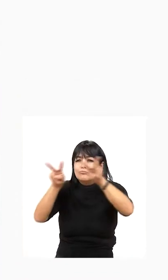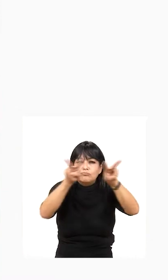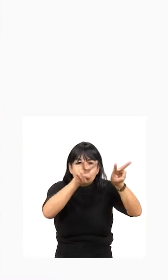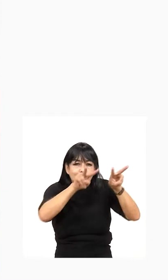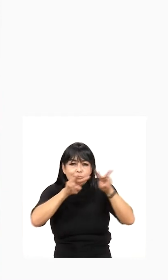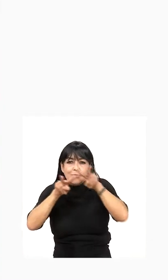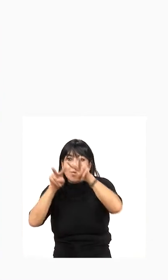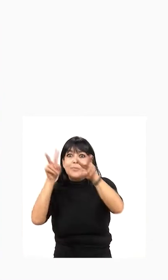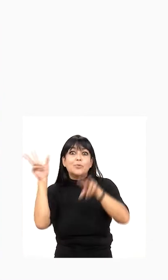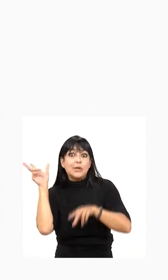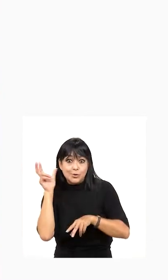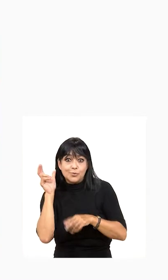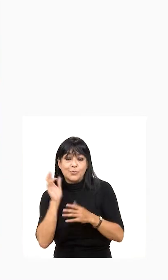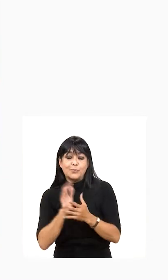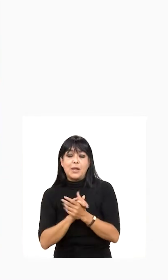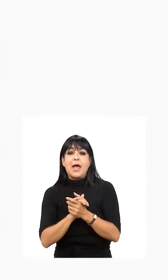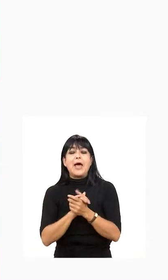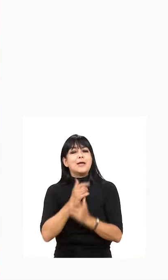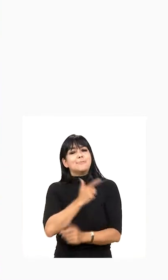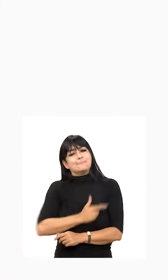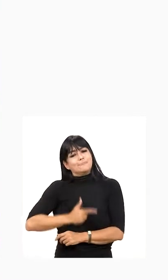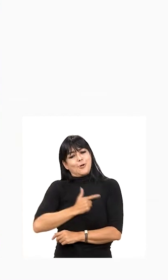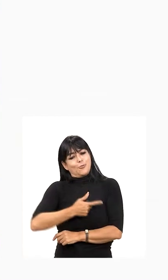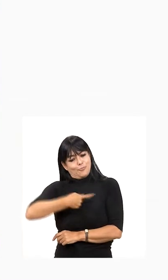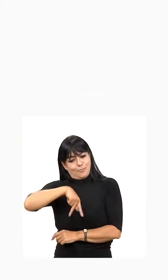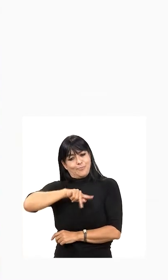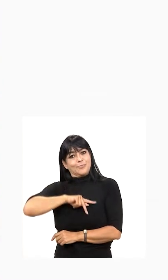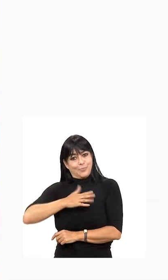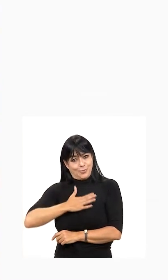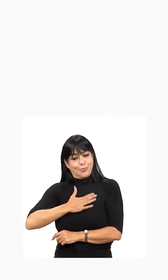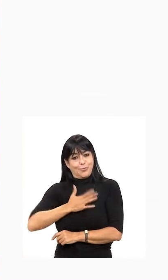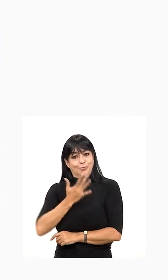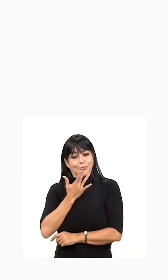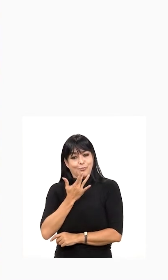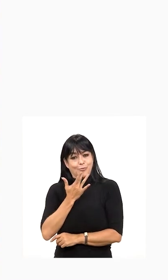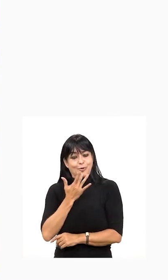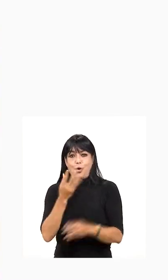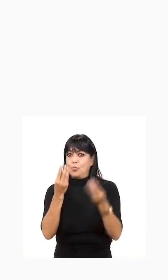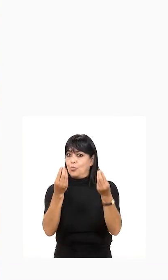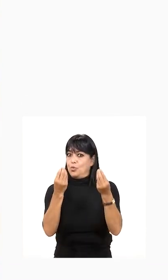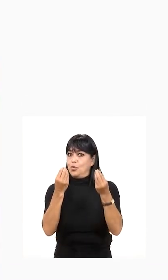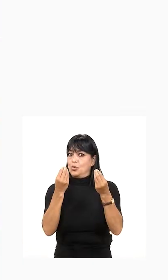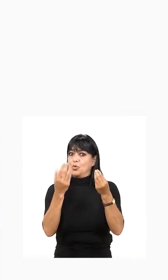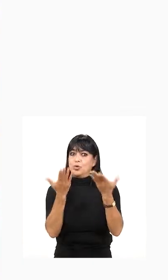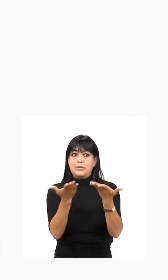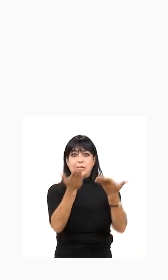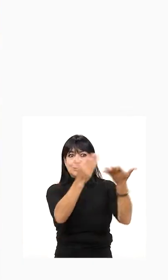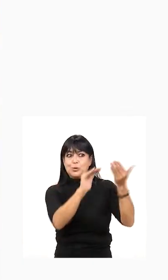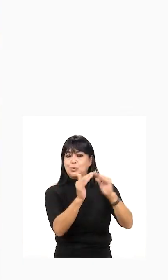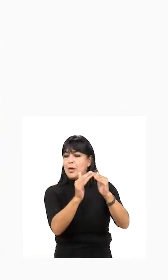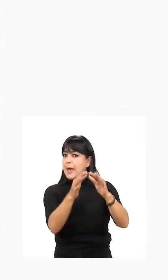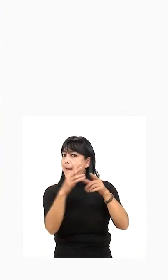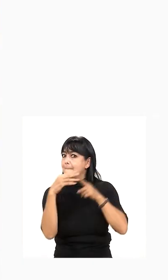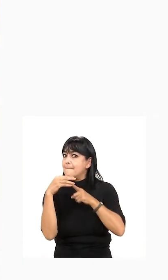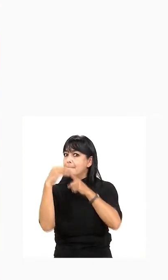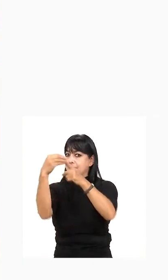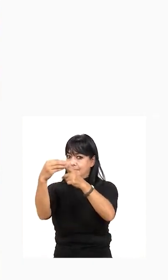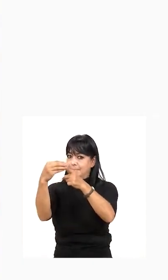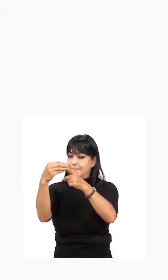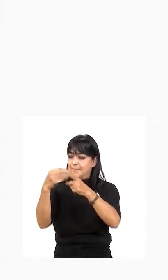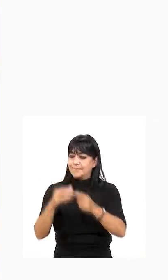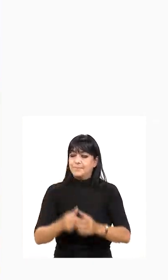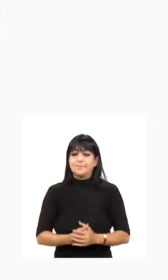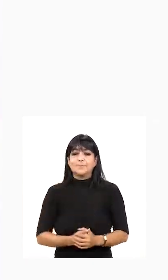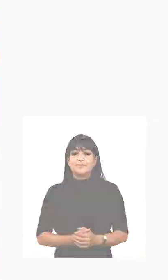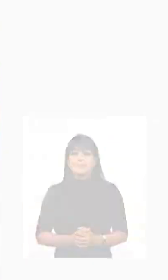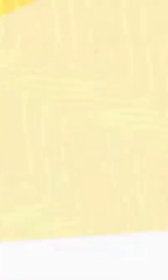mundo todo lo que vemos y escuchamos. A partir de nuestros gustos y preferencias se han creado numerosas comunidades